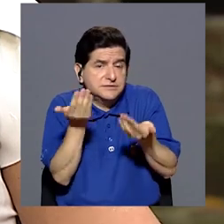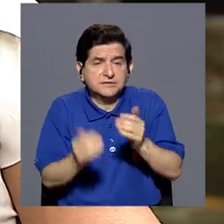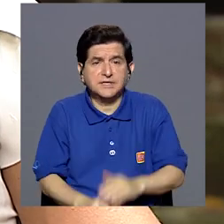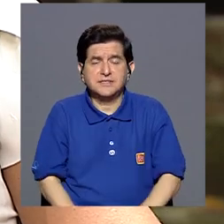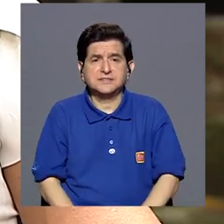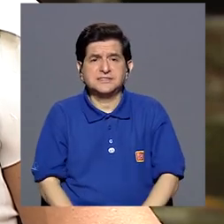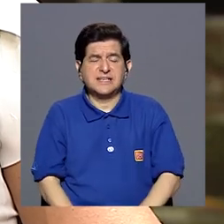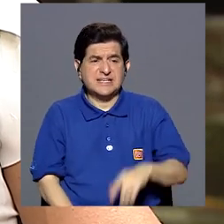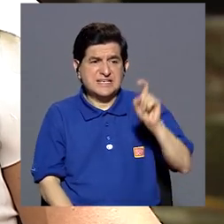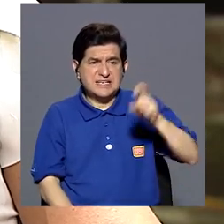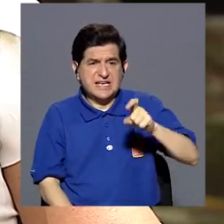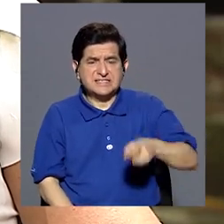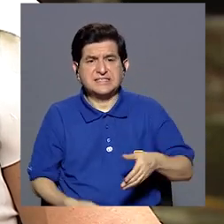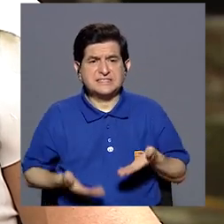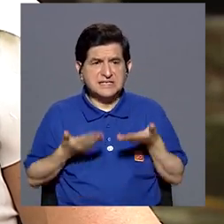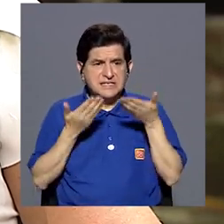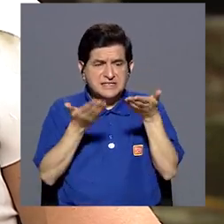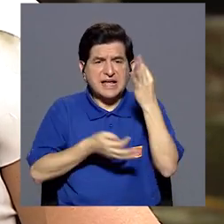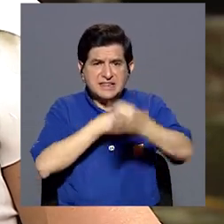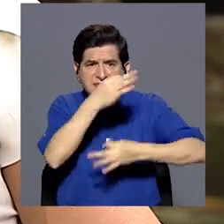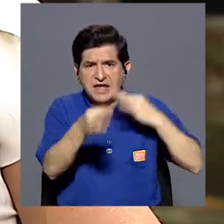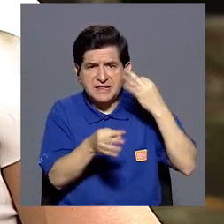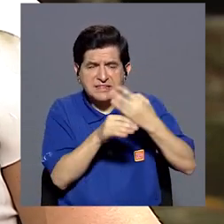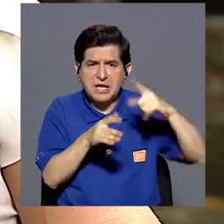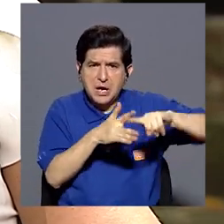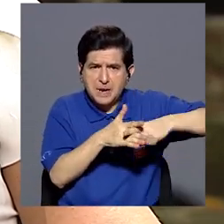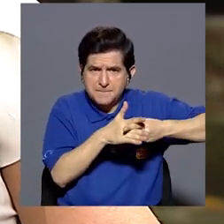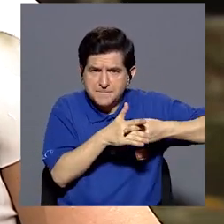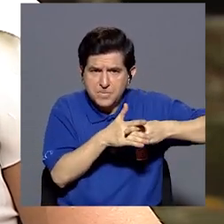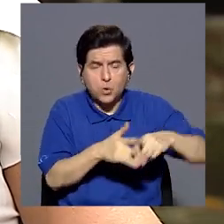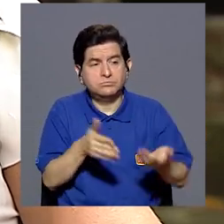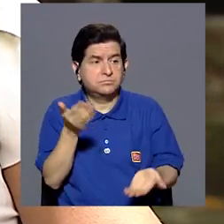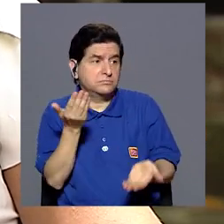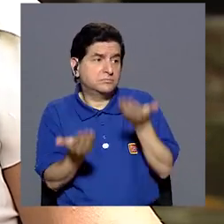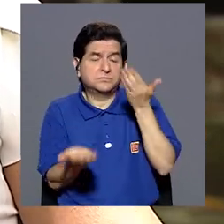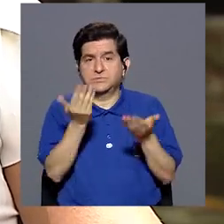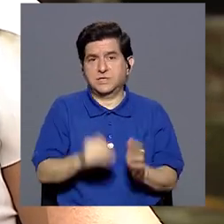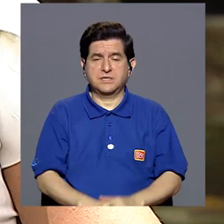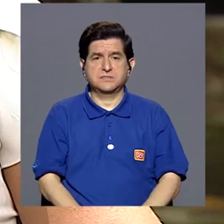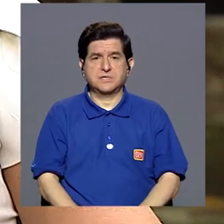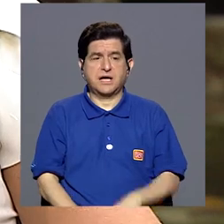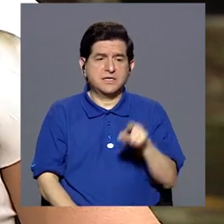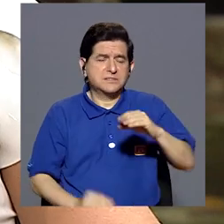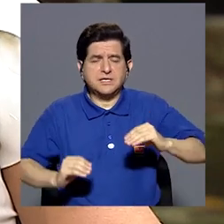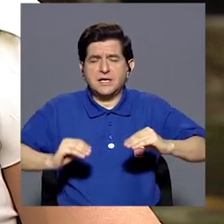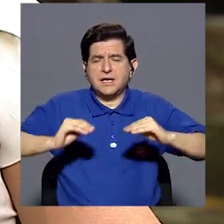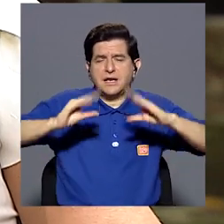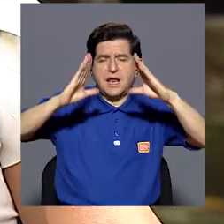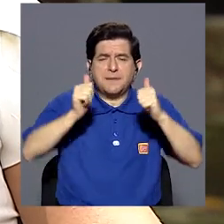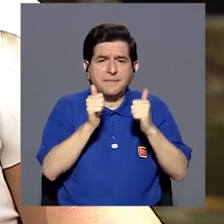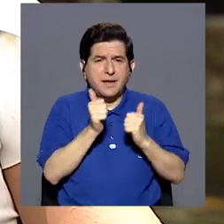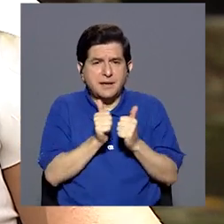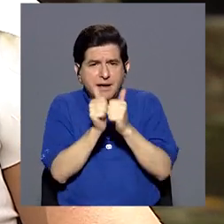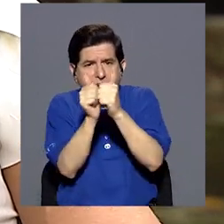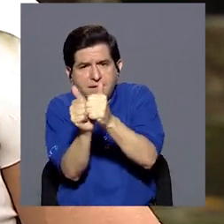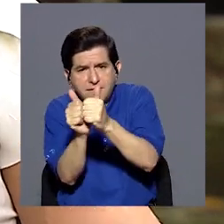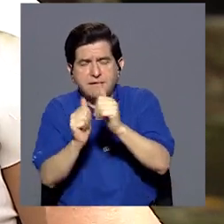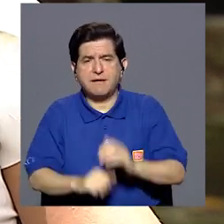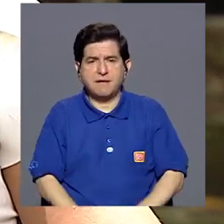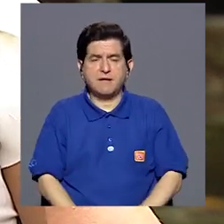este, tiene que brindarles algún tipo de herramientas, ya sea, o estar en las mañanas, o